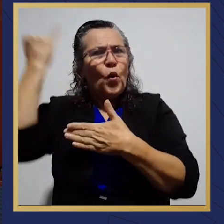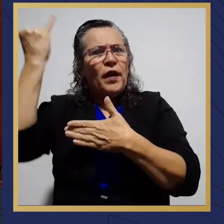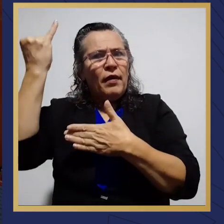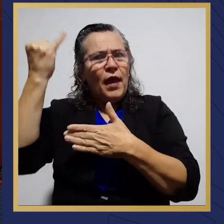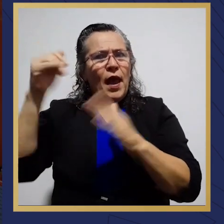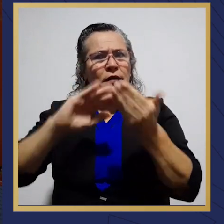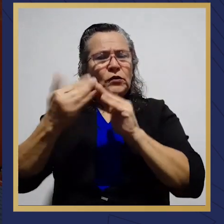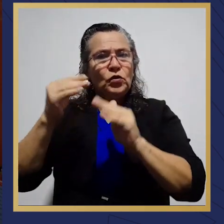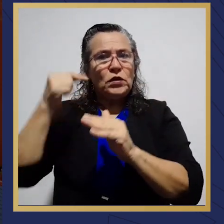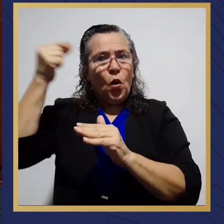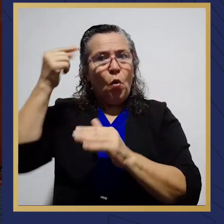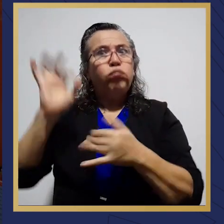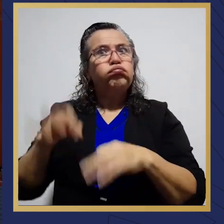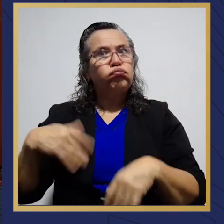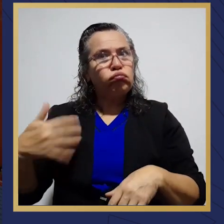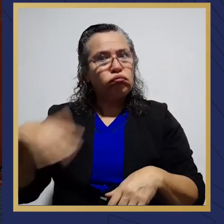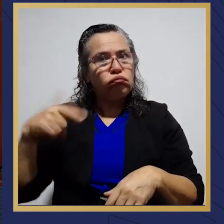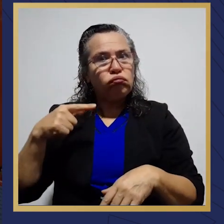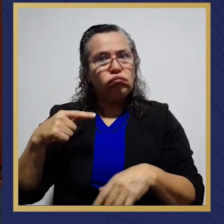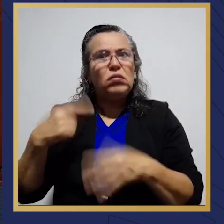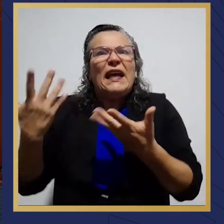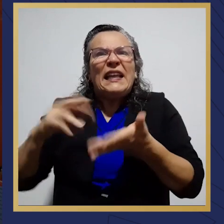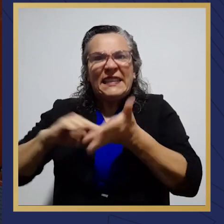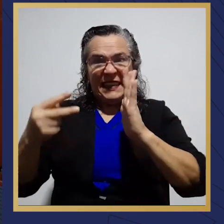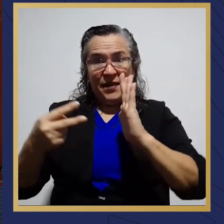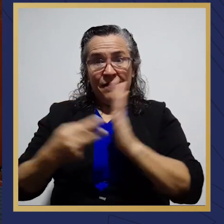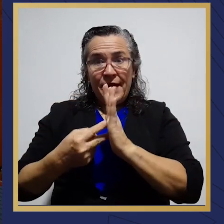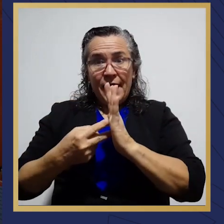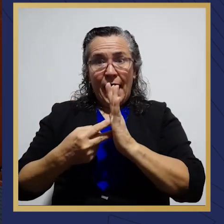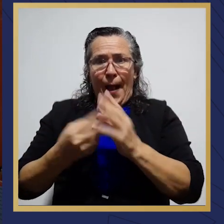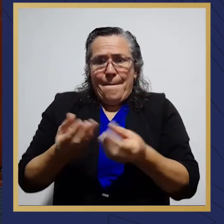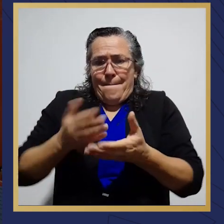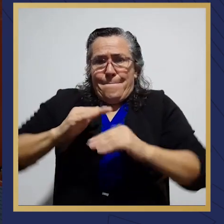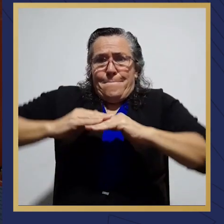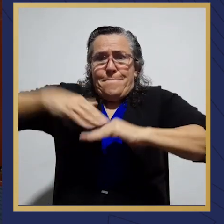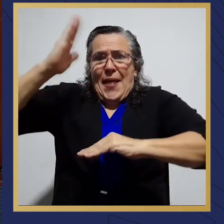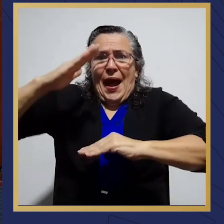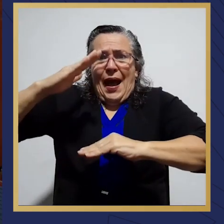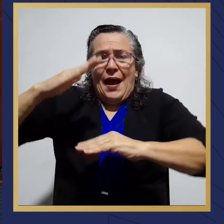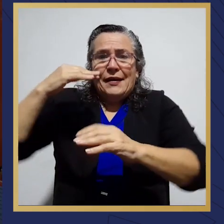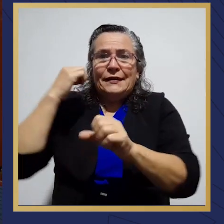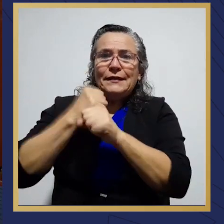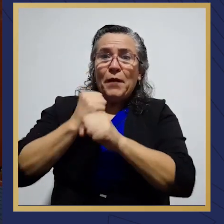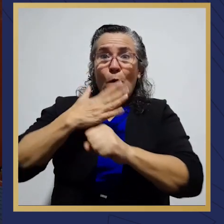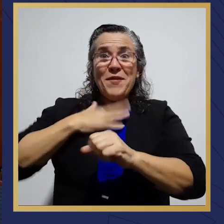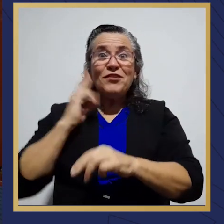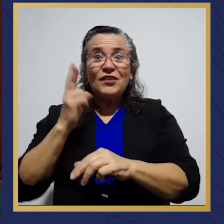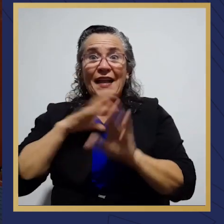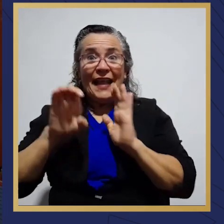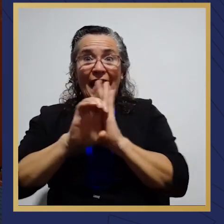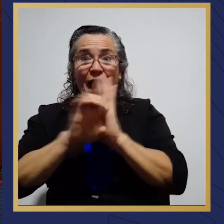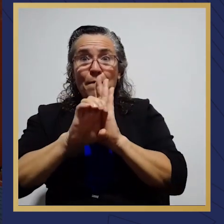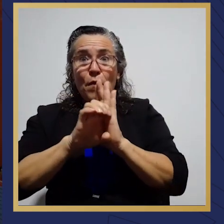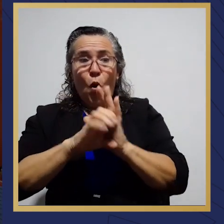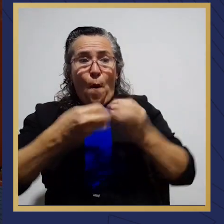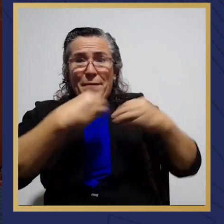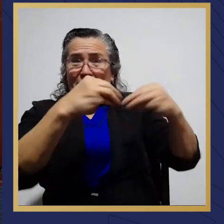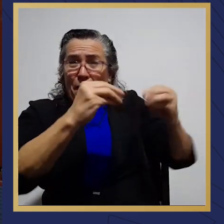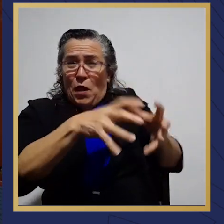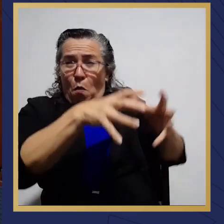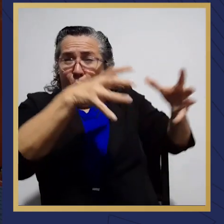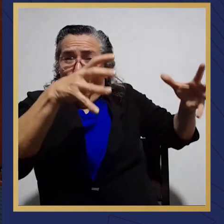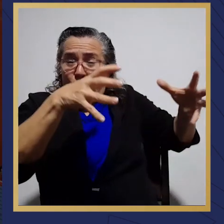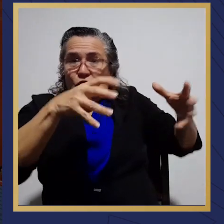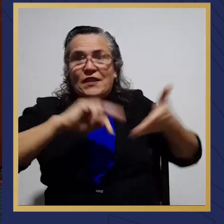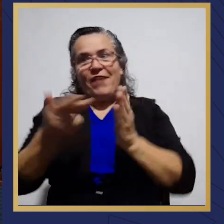idea de Ciudad Gobierno porque van a venir muchísimos más empleos, tanto como en mi restaurante, porque va a tener que subir el personal